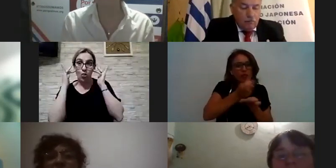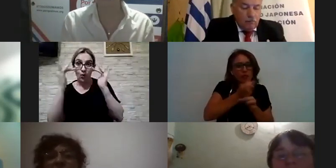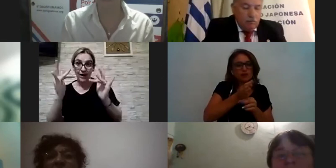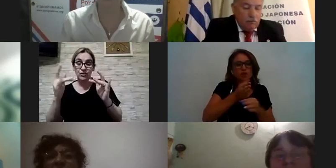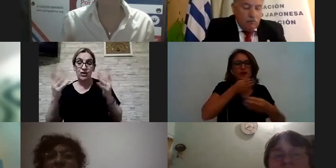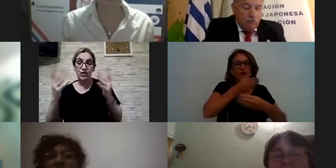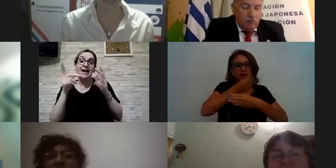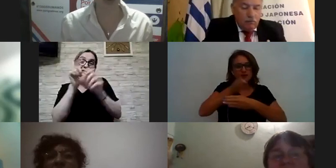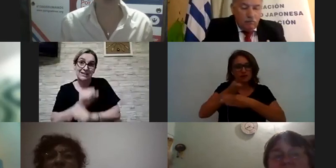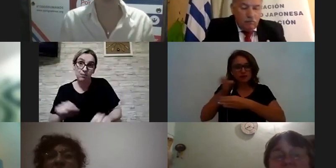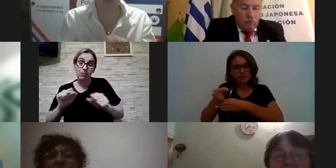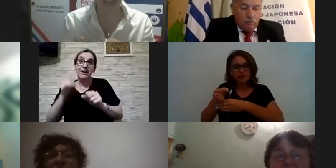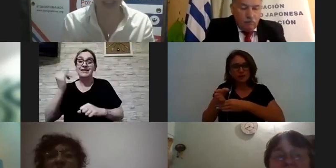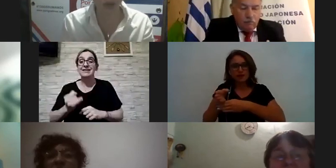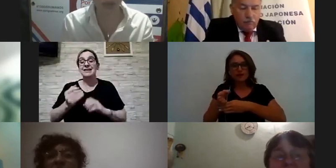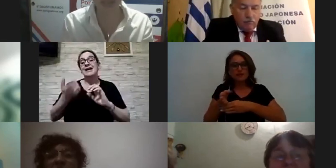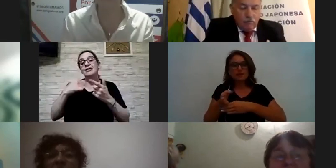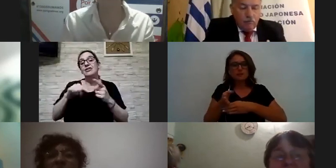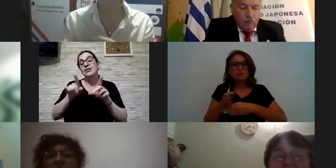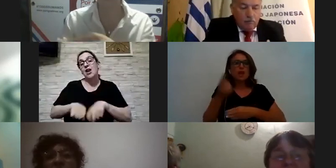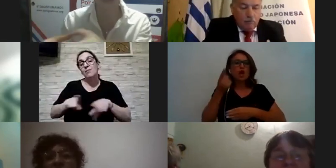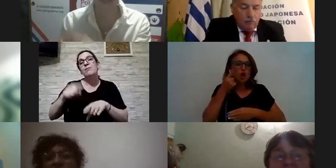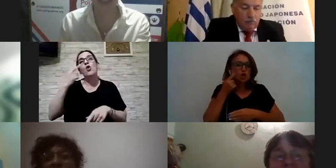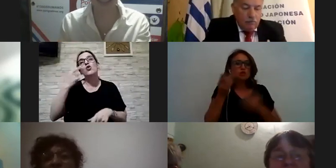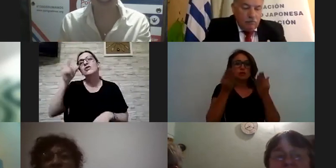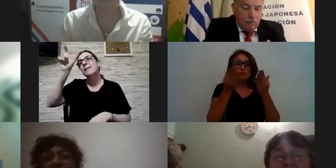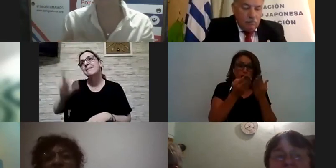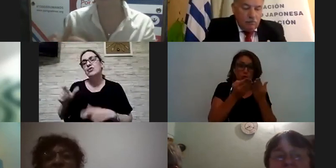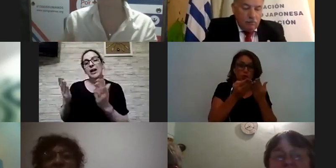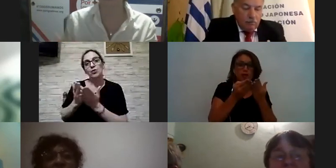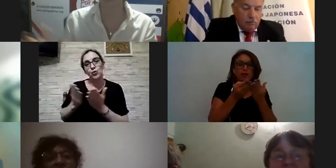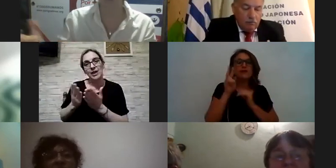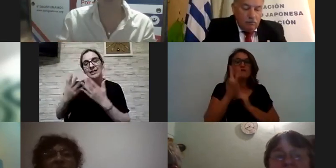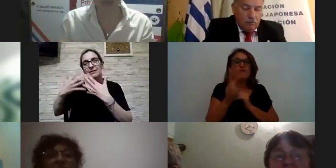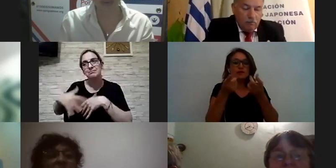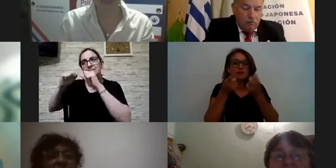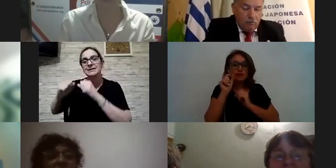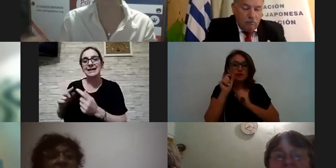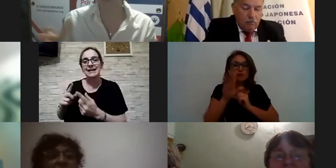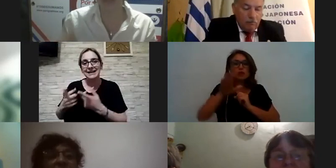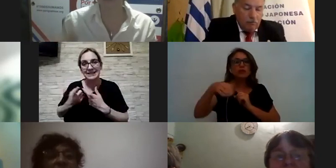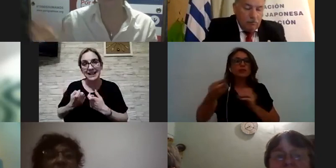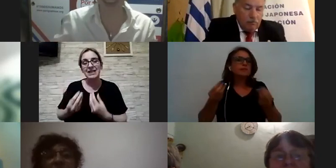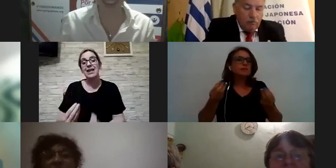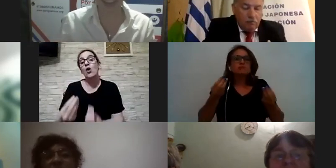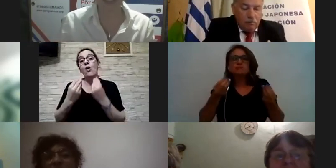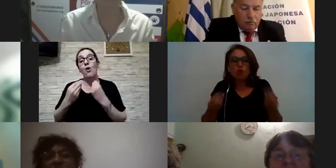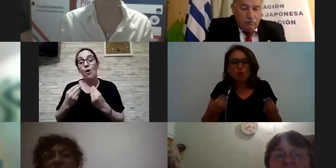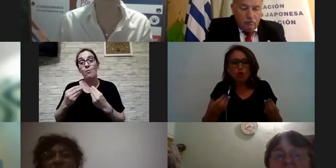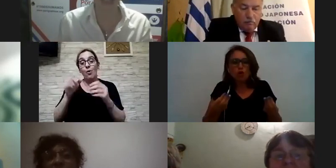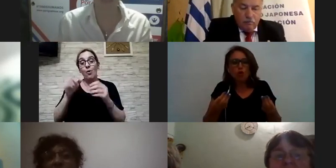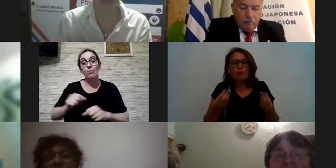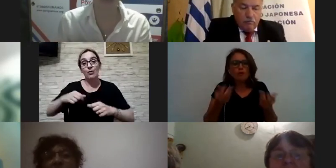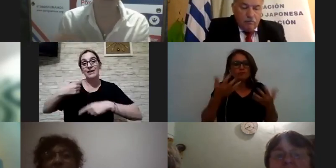entonces conocer el estudiante detectar necesidades y después en el cómo poder tejer redes